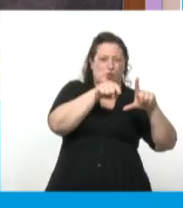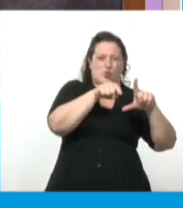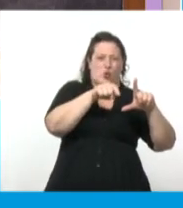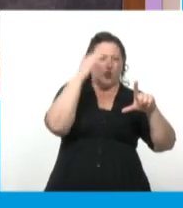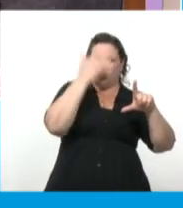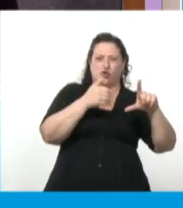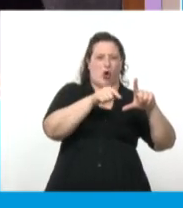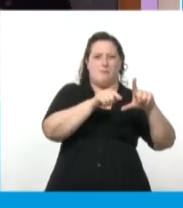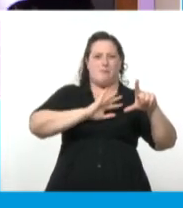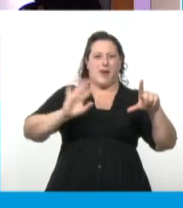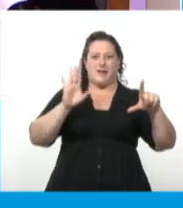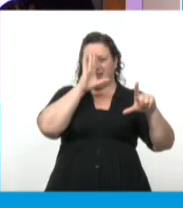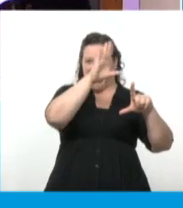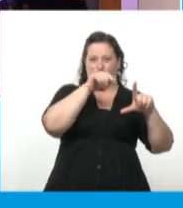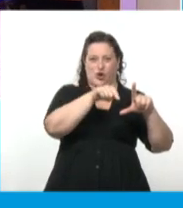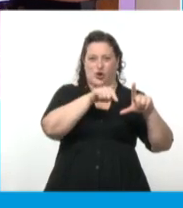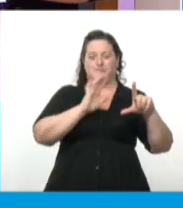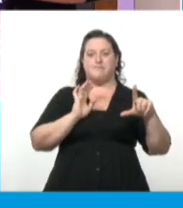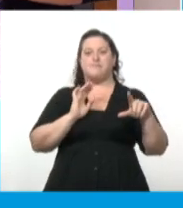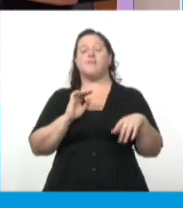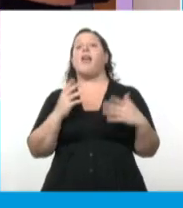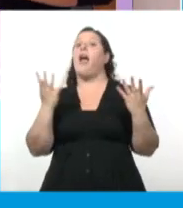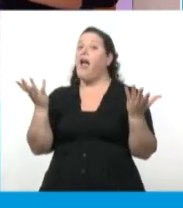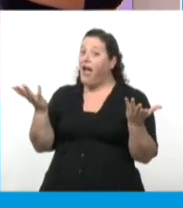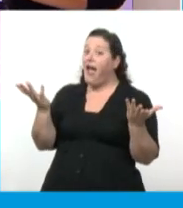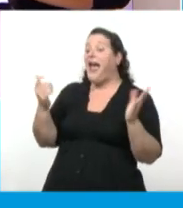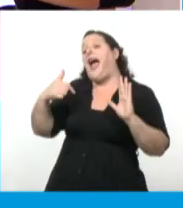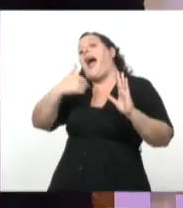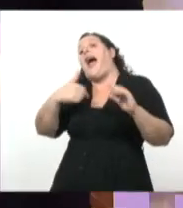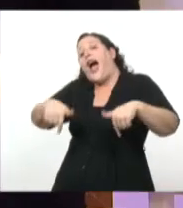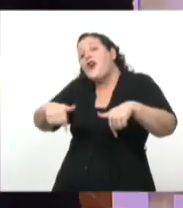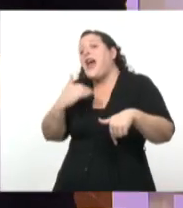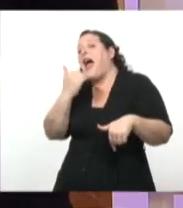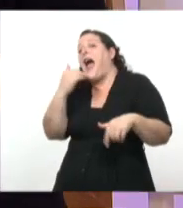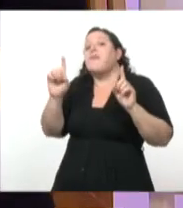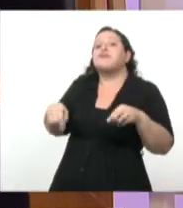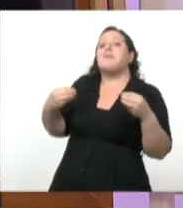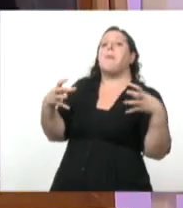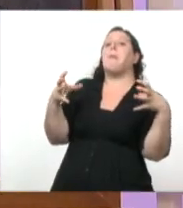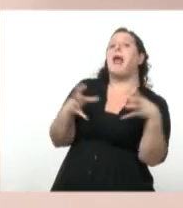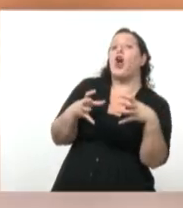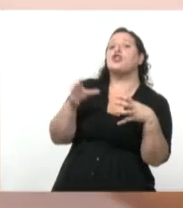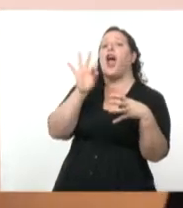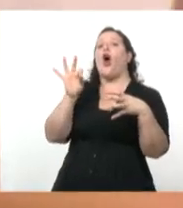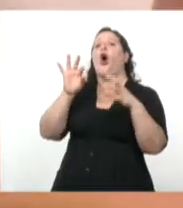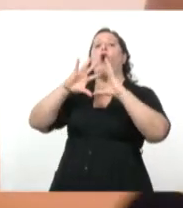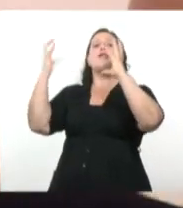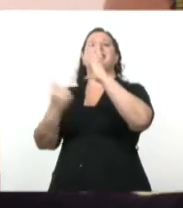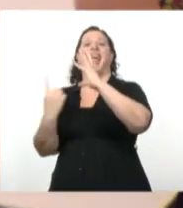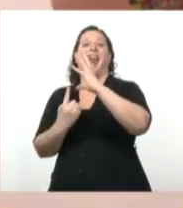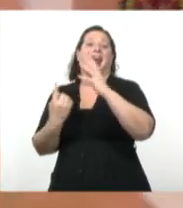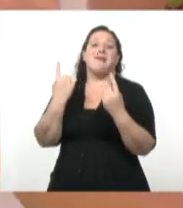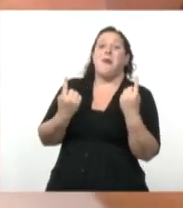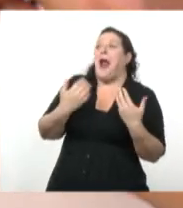Sí. ¿No? Bueno. No sabemos si es una pelota o si es el planeta Tierra. Si es el planeta Tierra... Puede ser ambas cosas.